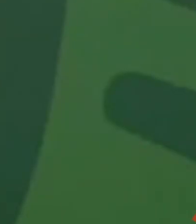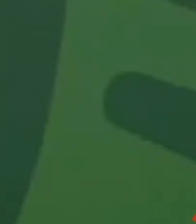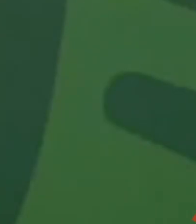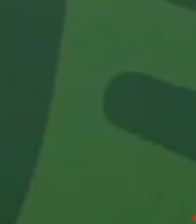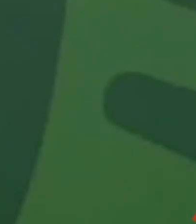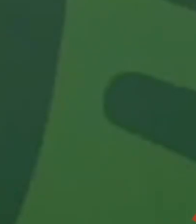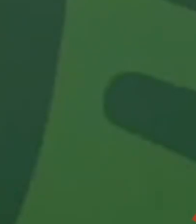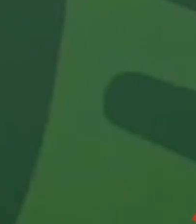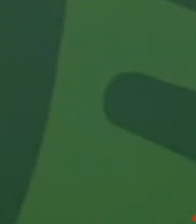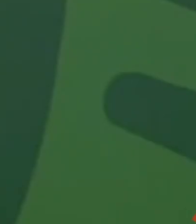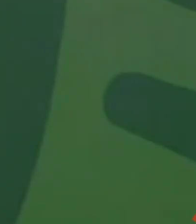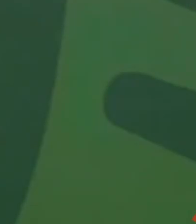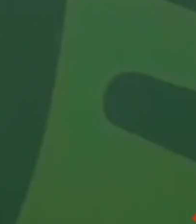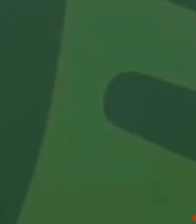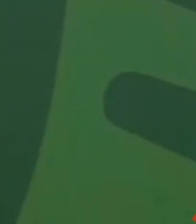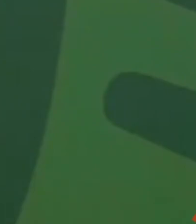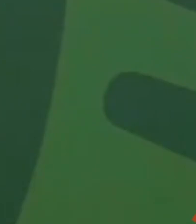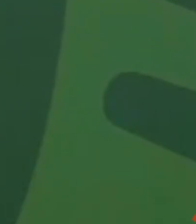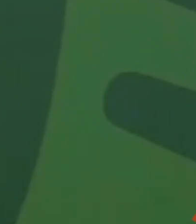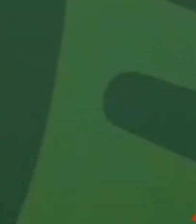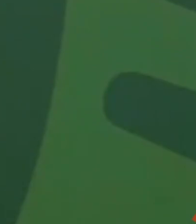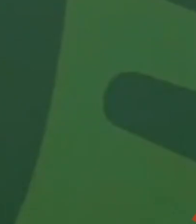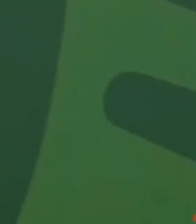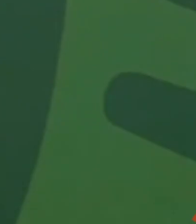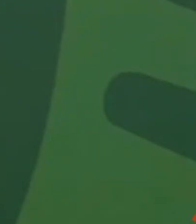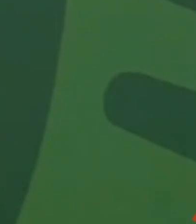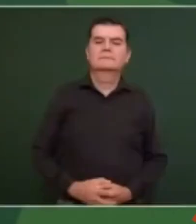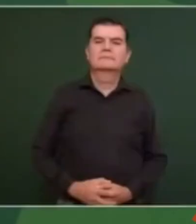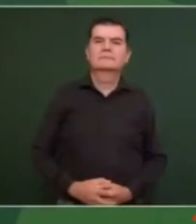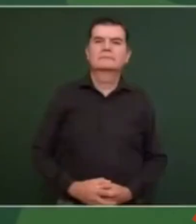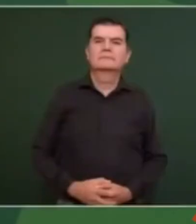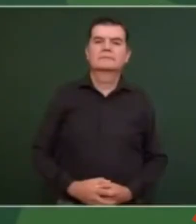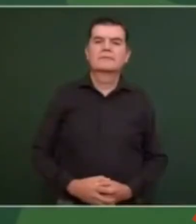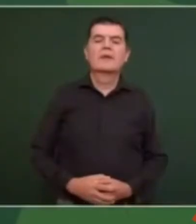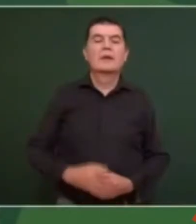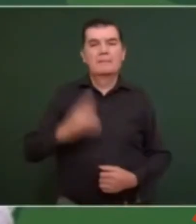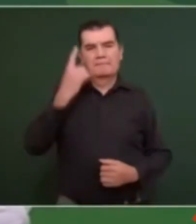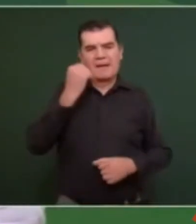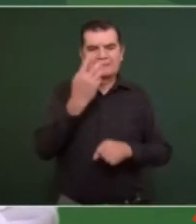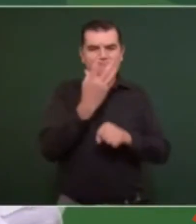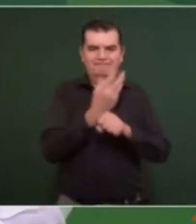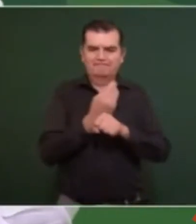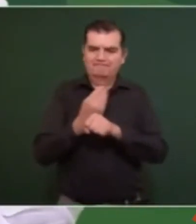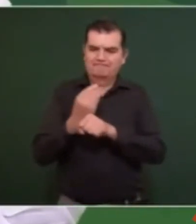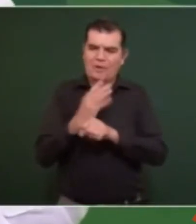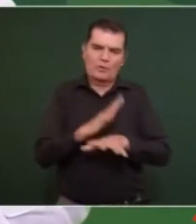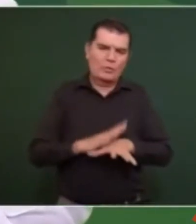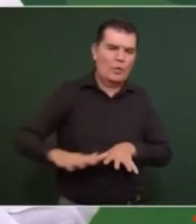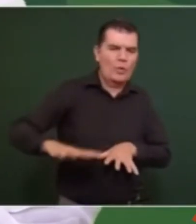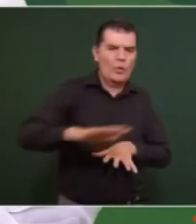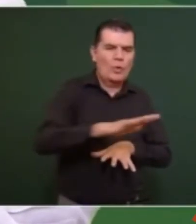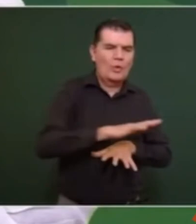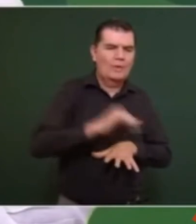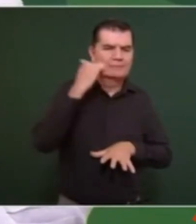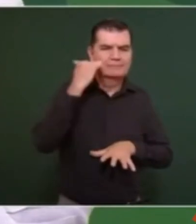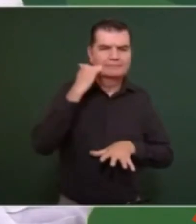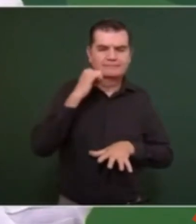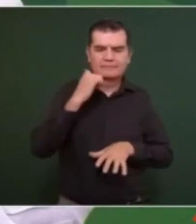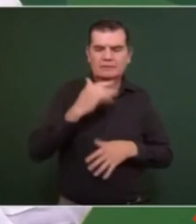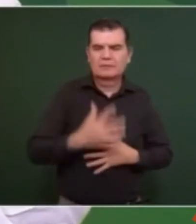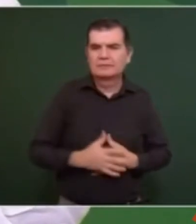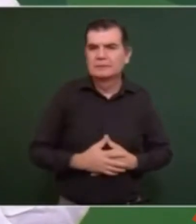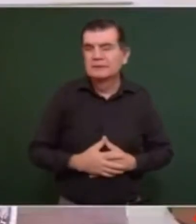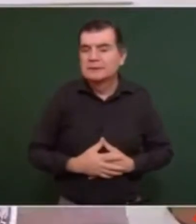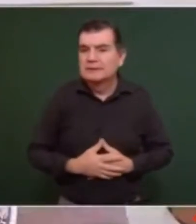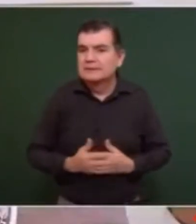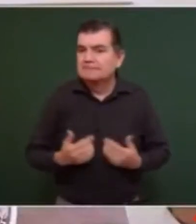público, todo por la reconstrucción de Acapulco. Yo quiero